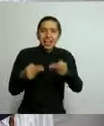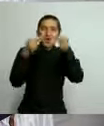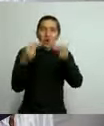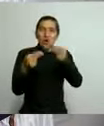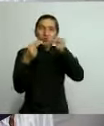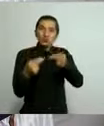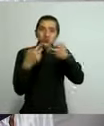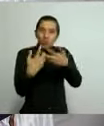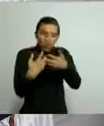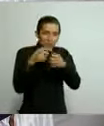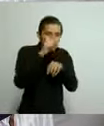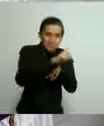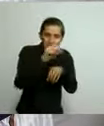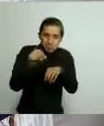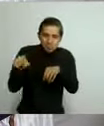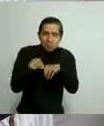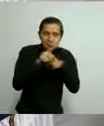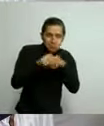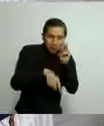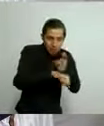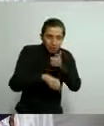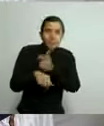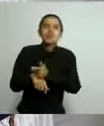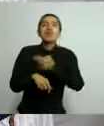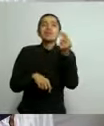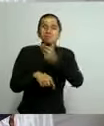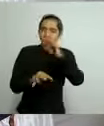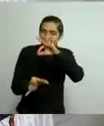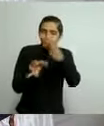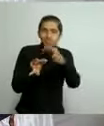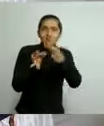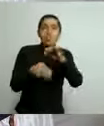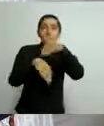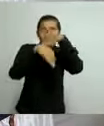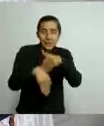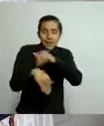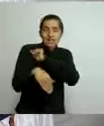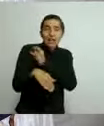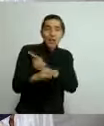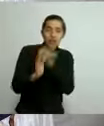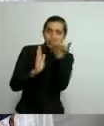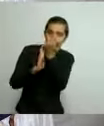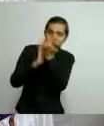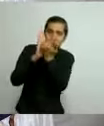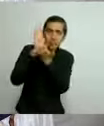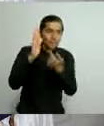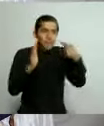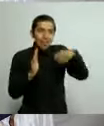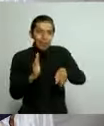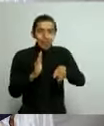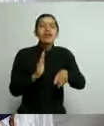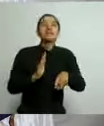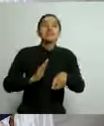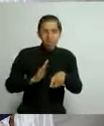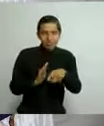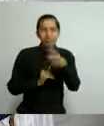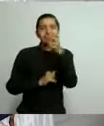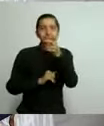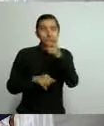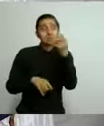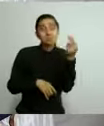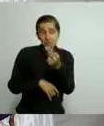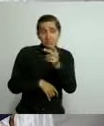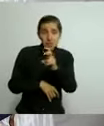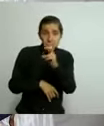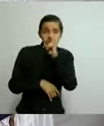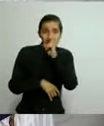establecimientos comerciales estén cumpliendo con los protocolos establecidos bajo la supervisión estricta